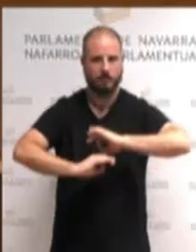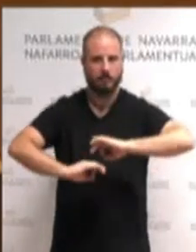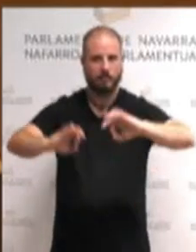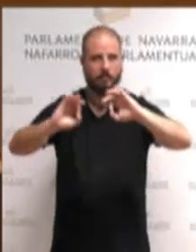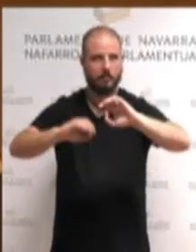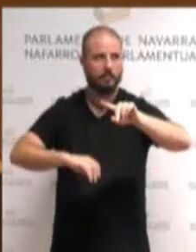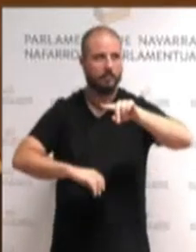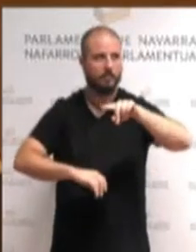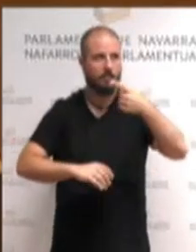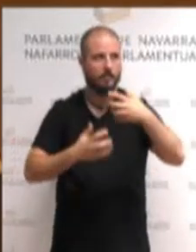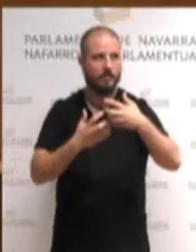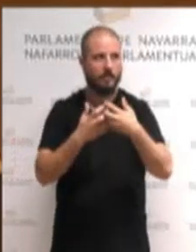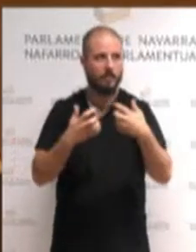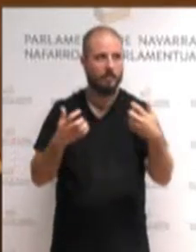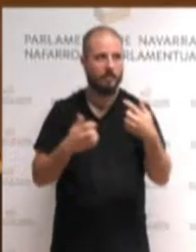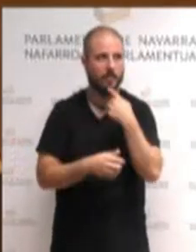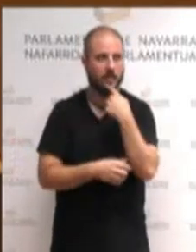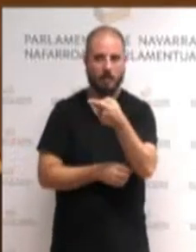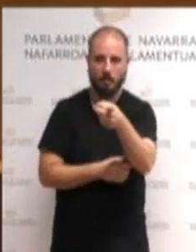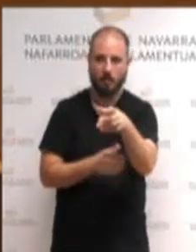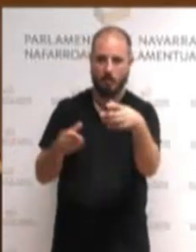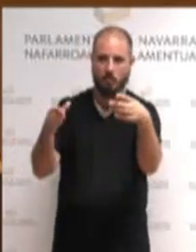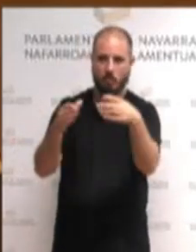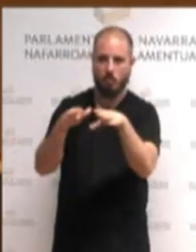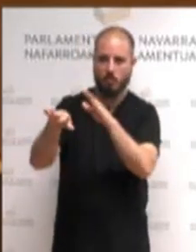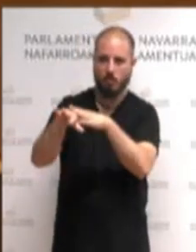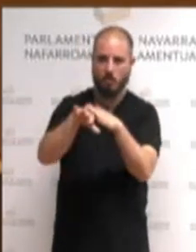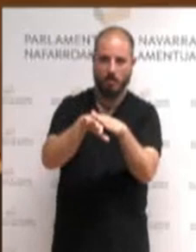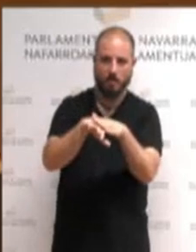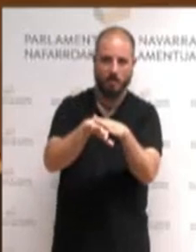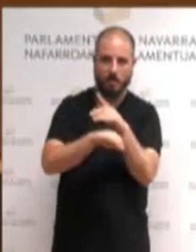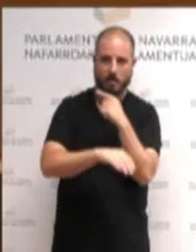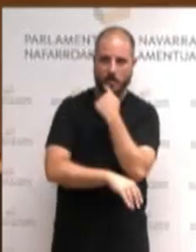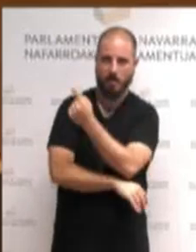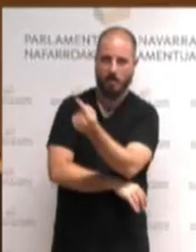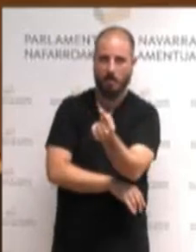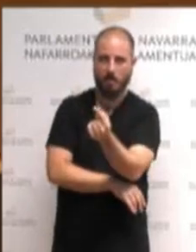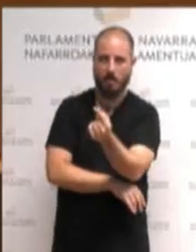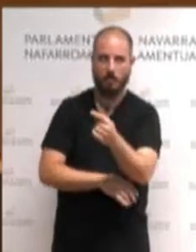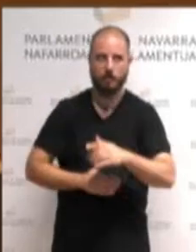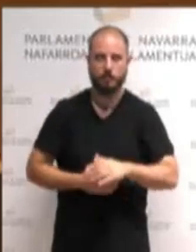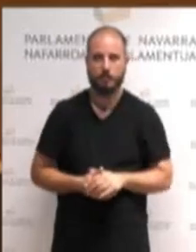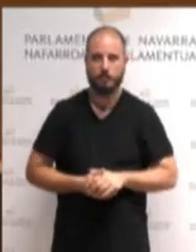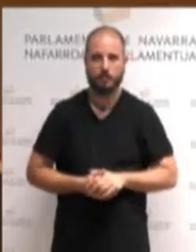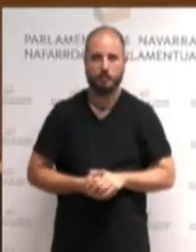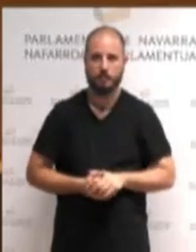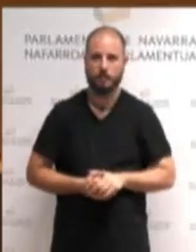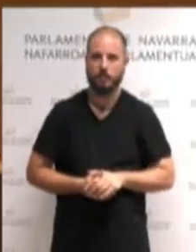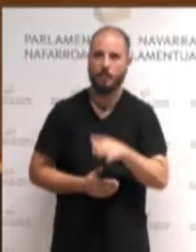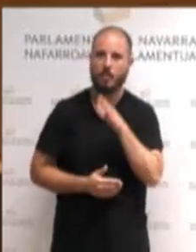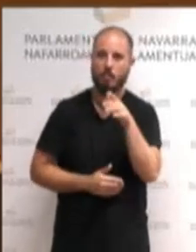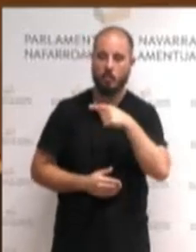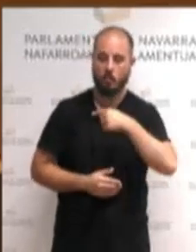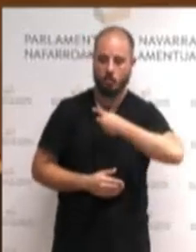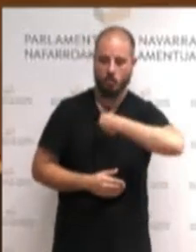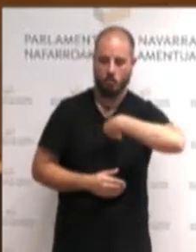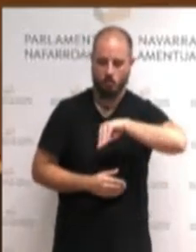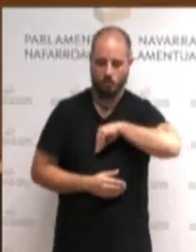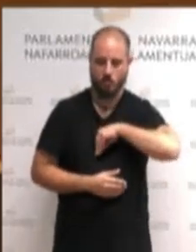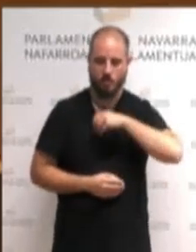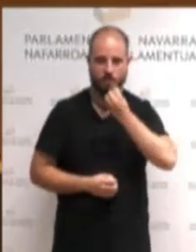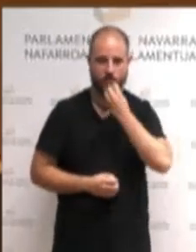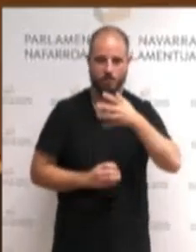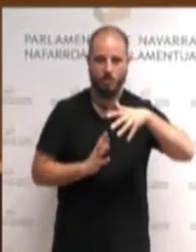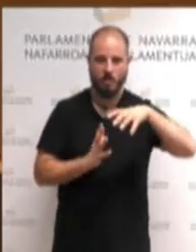eskuineko, bloke erreakzionarioari. Gure berri honak, zuen berri txarrak